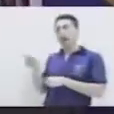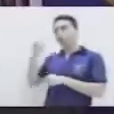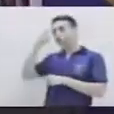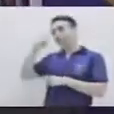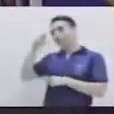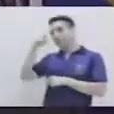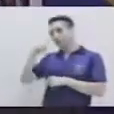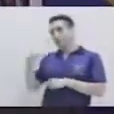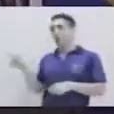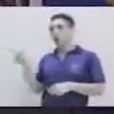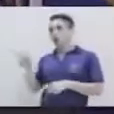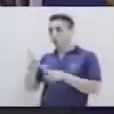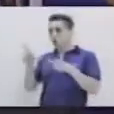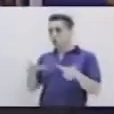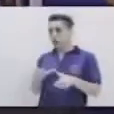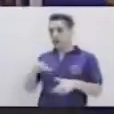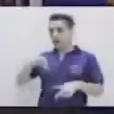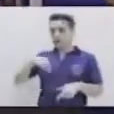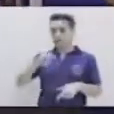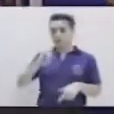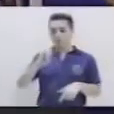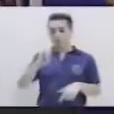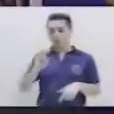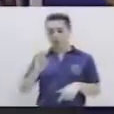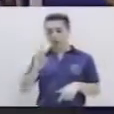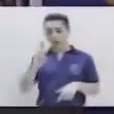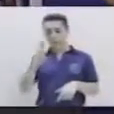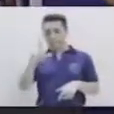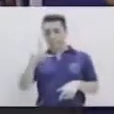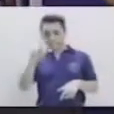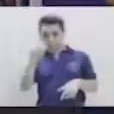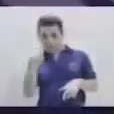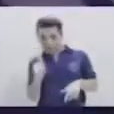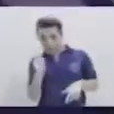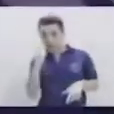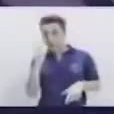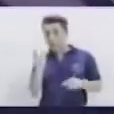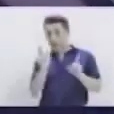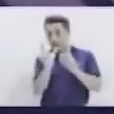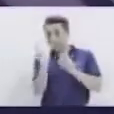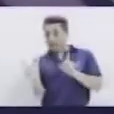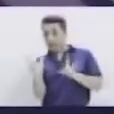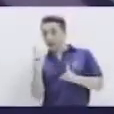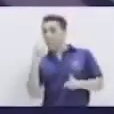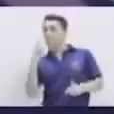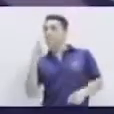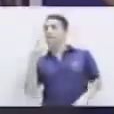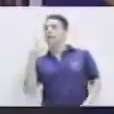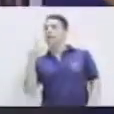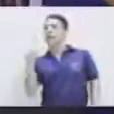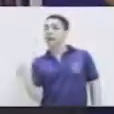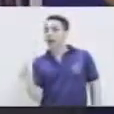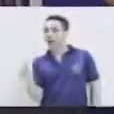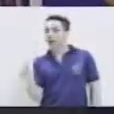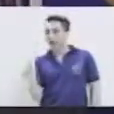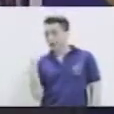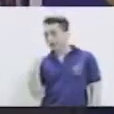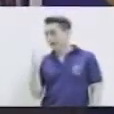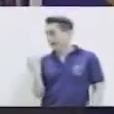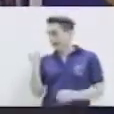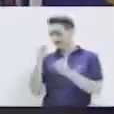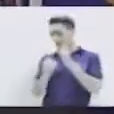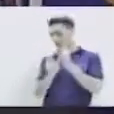México. ¡Puebla! ¡Bla! Pero ese ya te diste cuenta que no lo tiene al principio. ¿Dónde lo tiene? Al final.